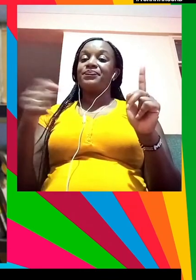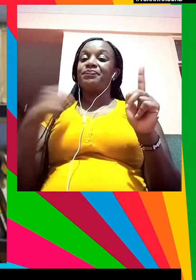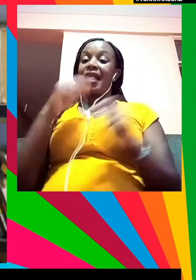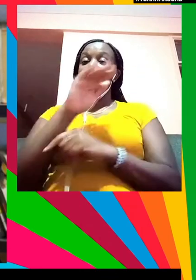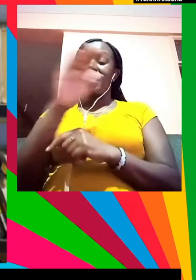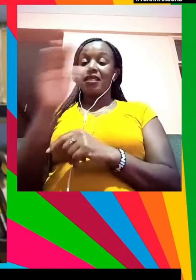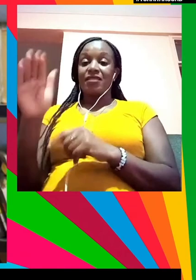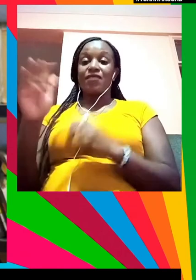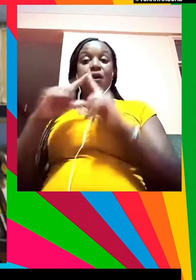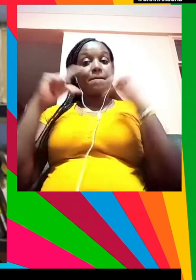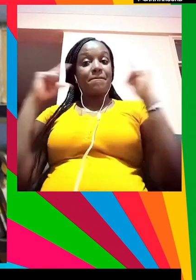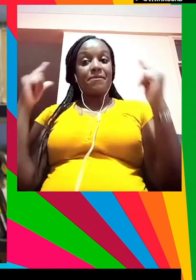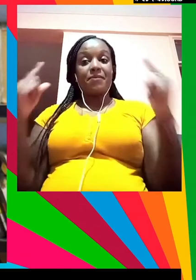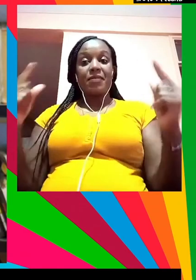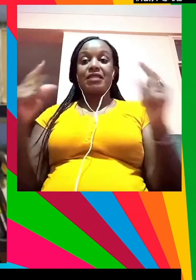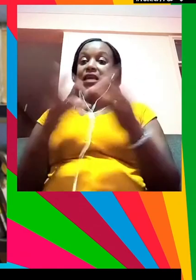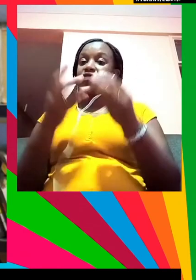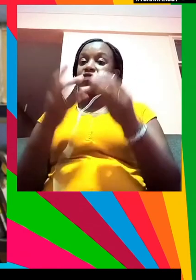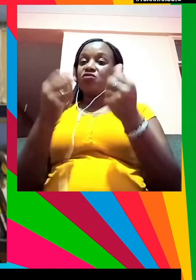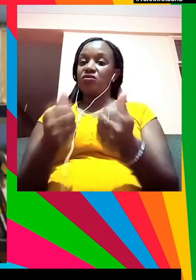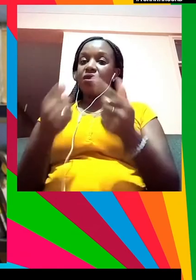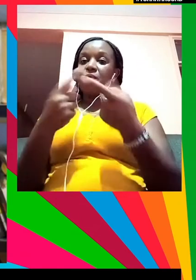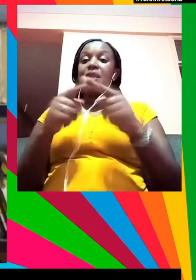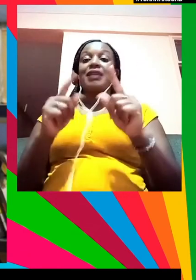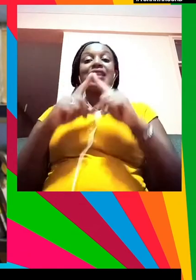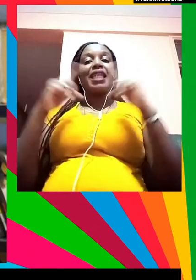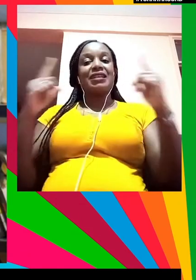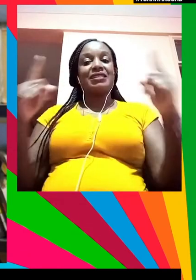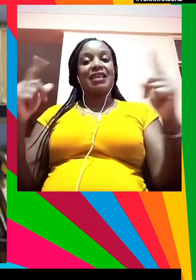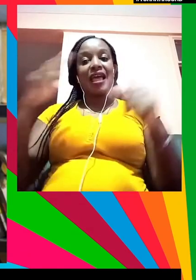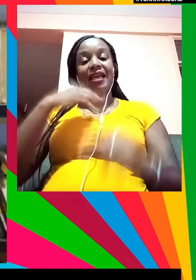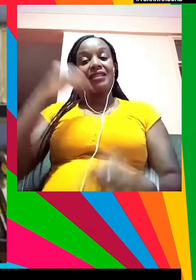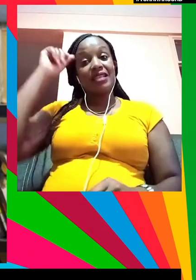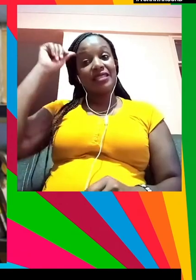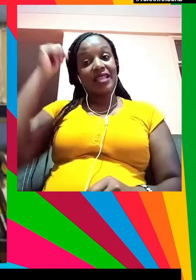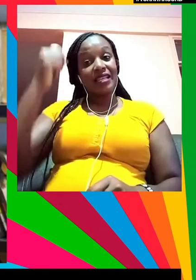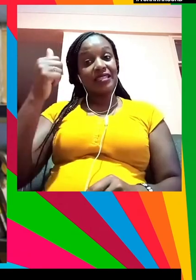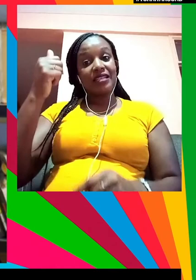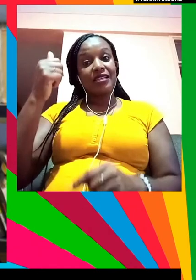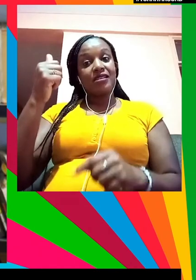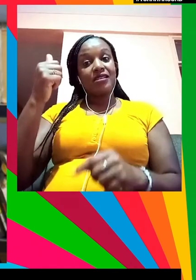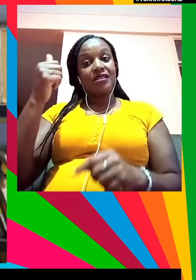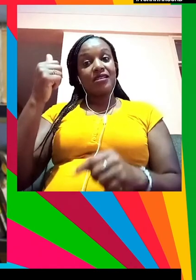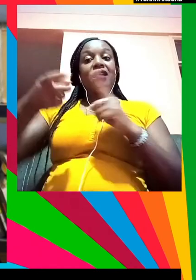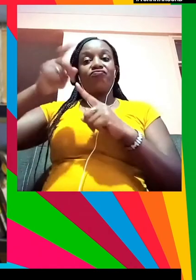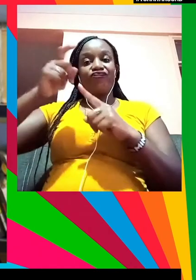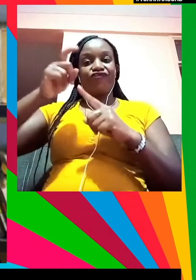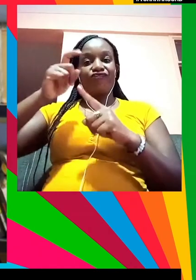que no pide grandes revoluciones, sino más bien una aceleración inteligente de las cosas.